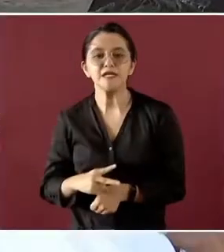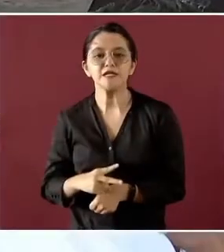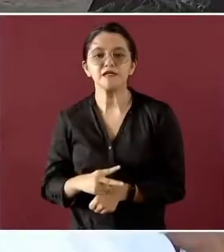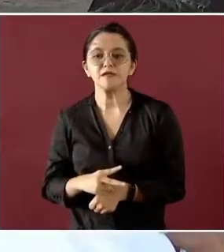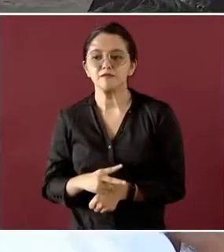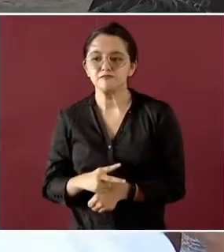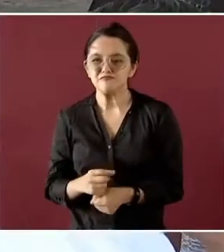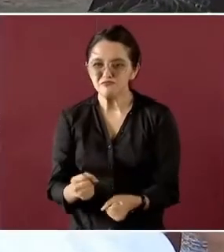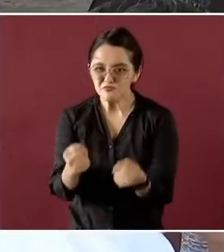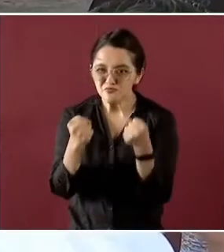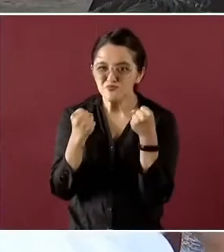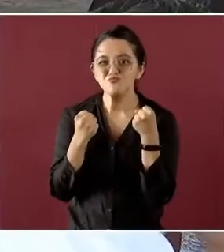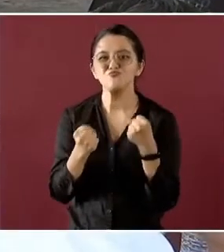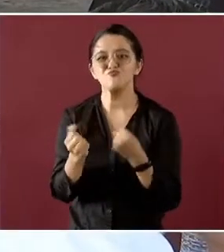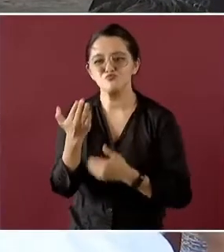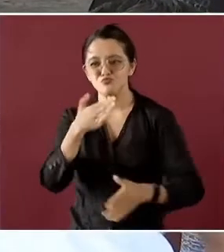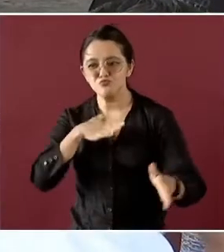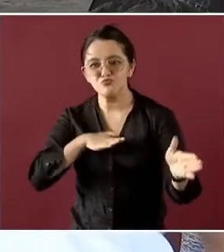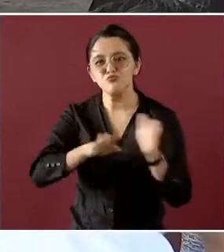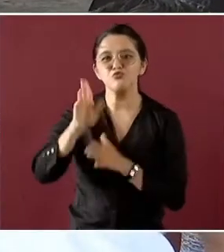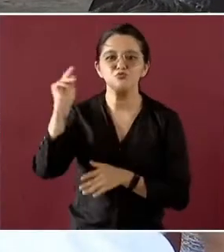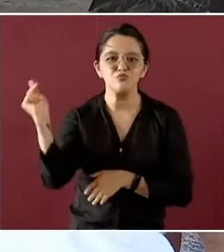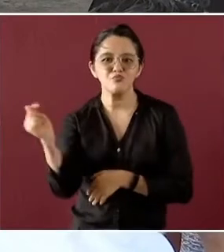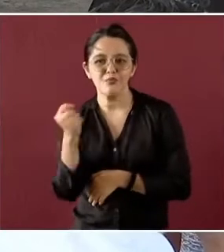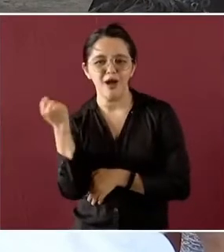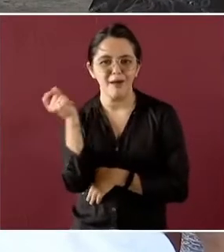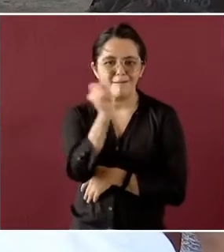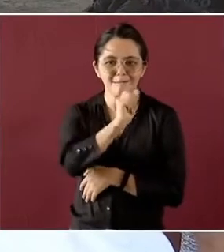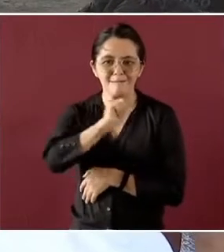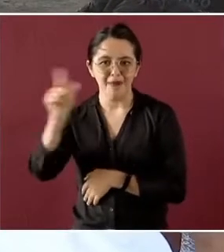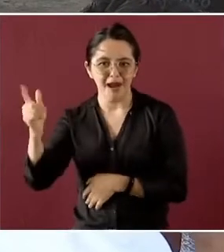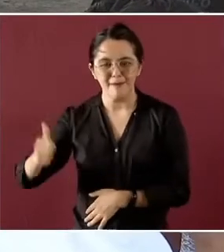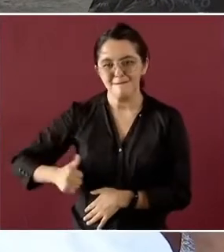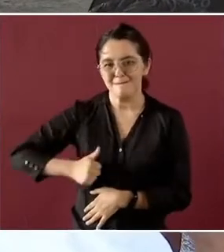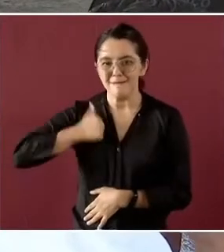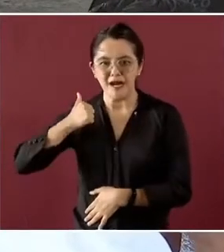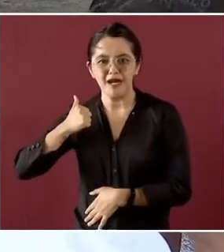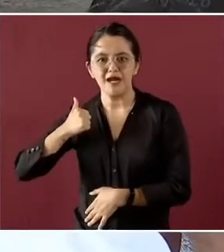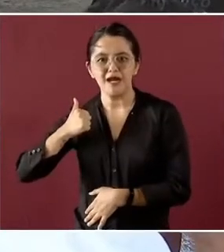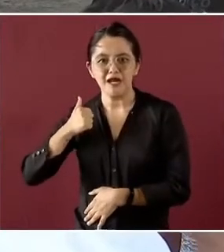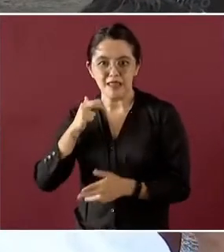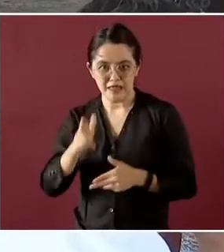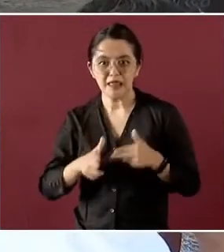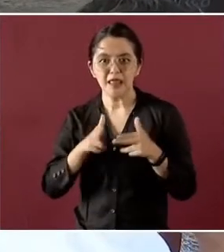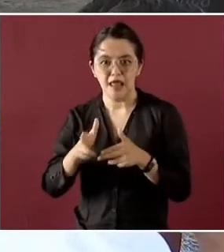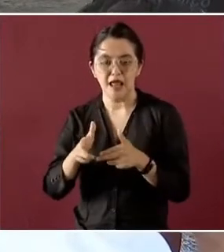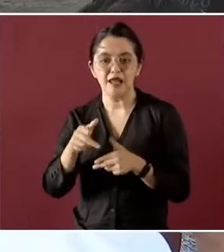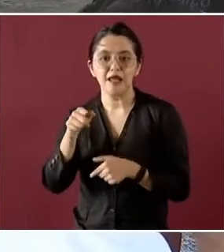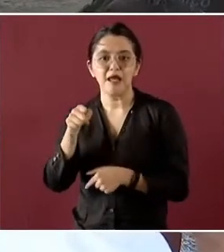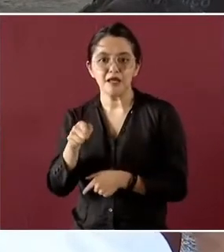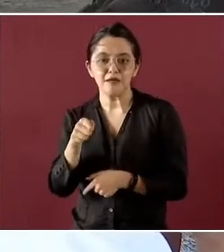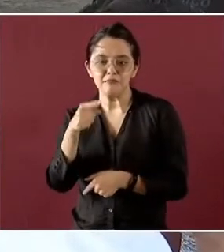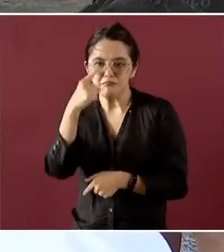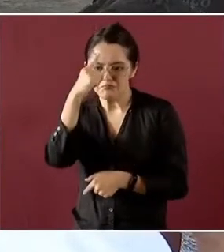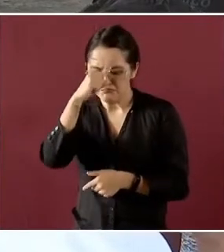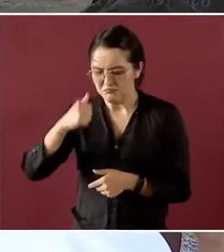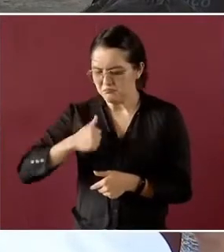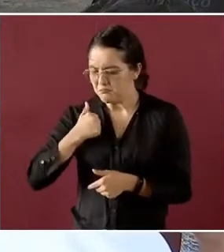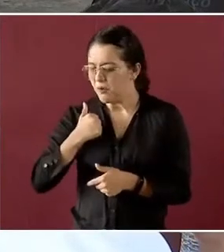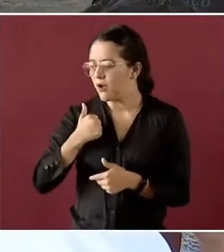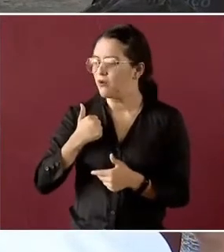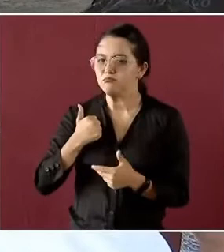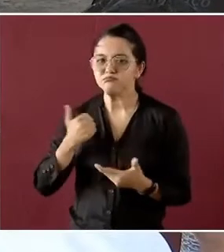desarrollo tecnológico y profesional, aprovechando el TEMEC y la relación que tenemos con nuestros principales socios